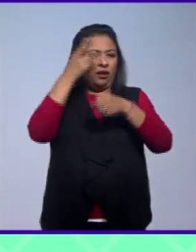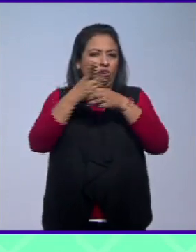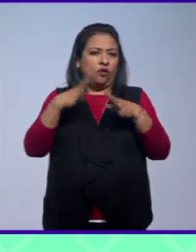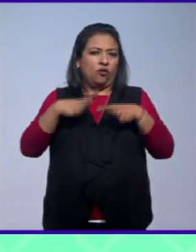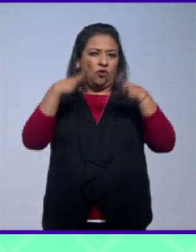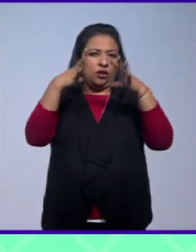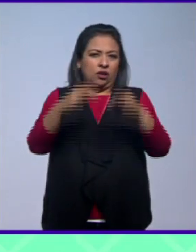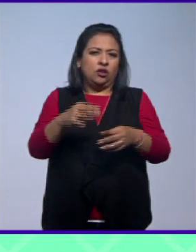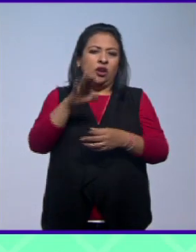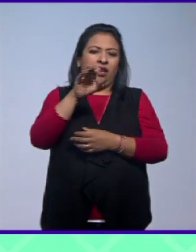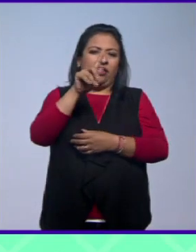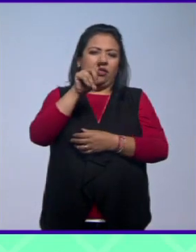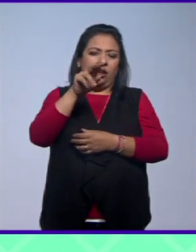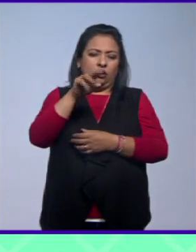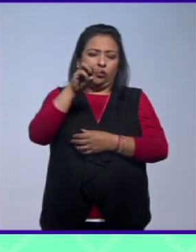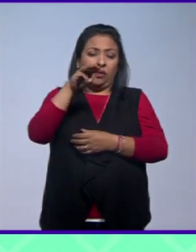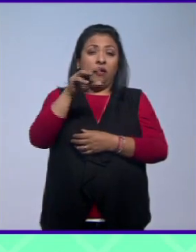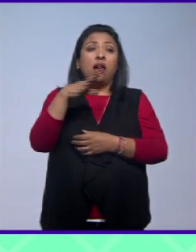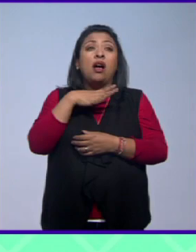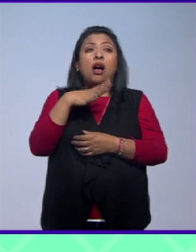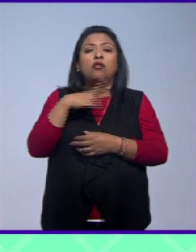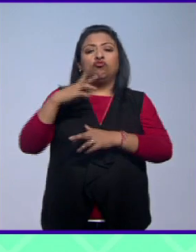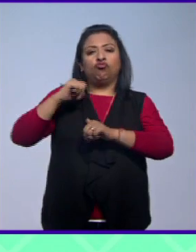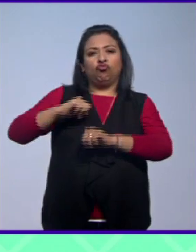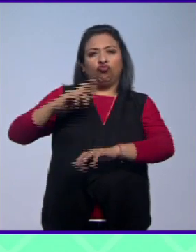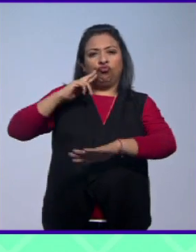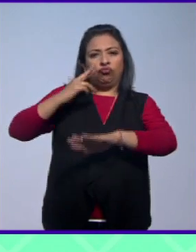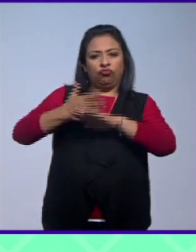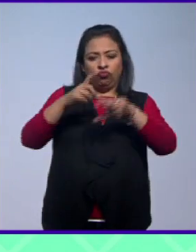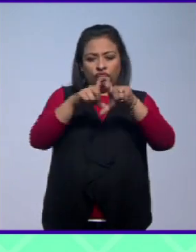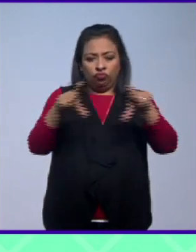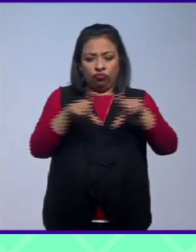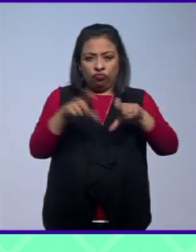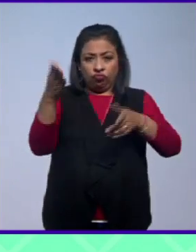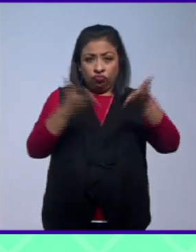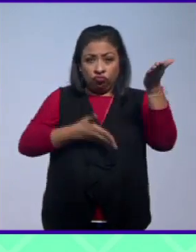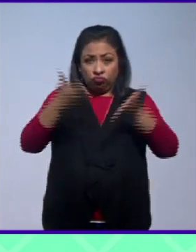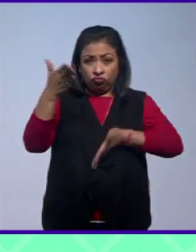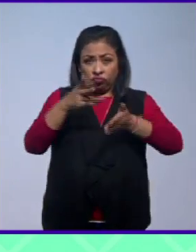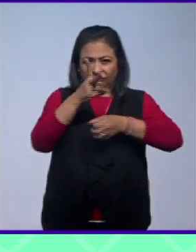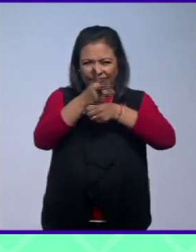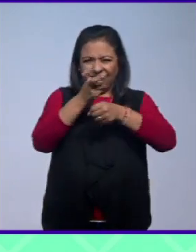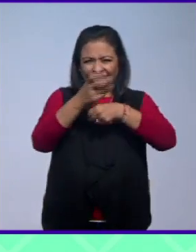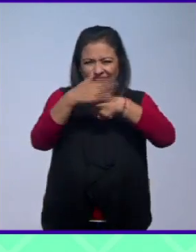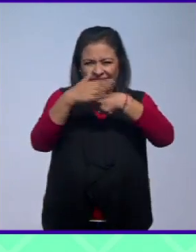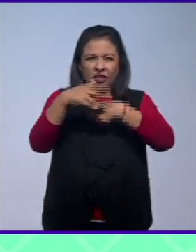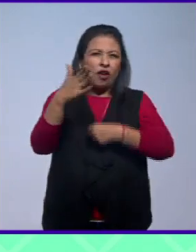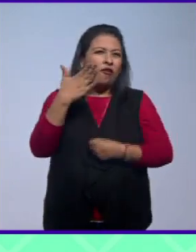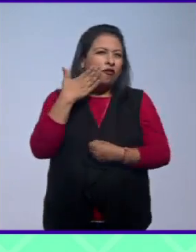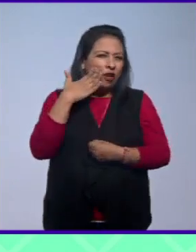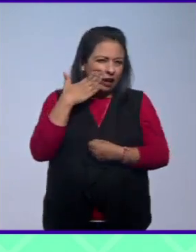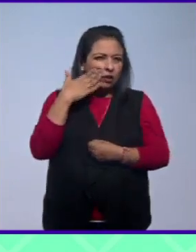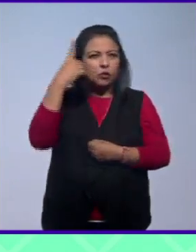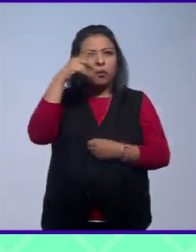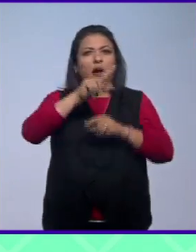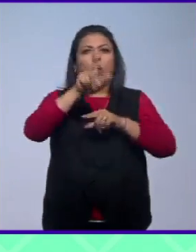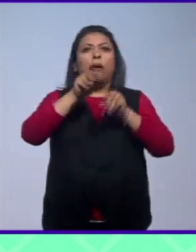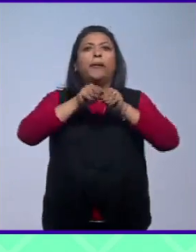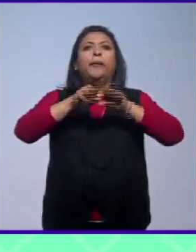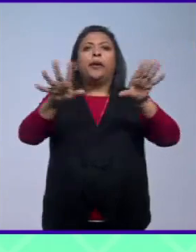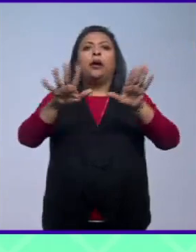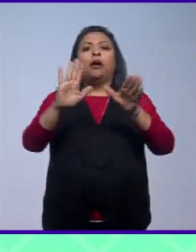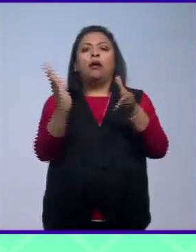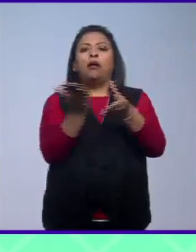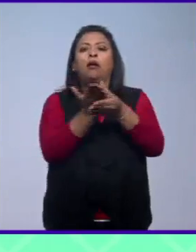Eternos Malabares realizó una curaduría de los textos que llegaron a la convocatoria por Facebook para publicarlos en